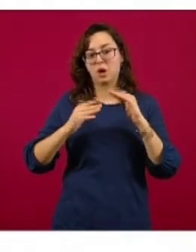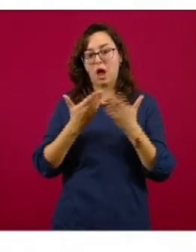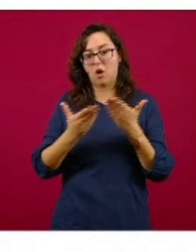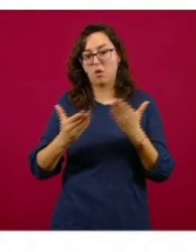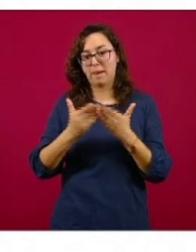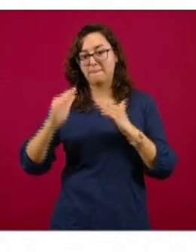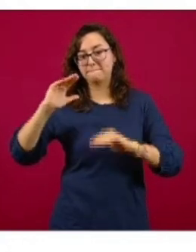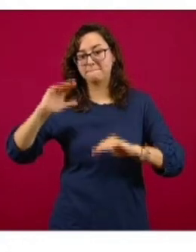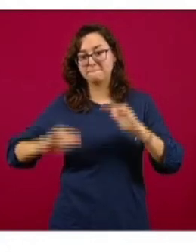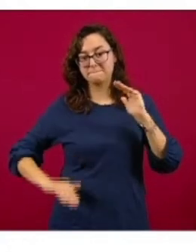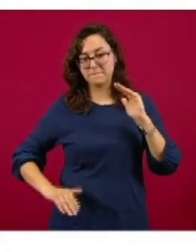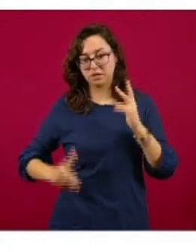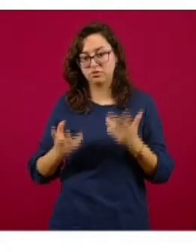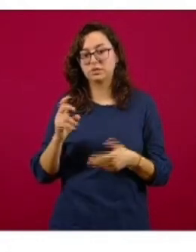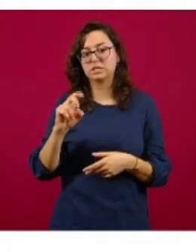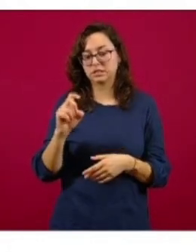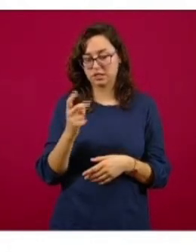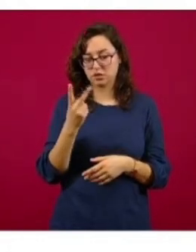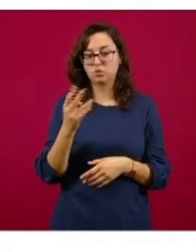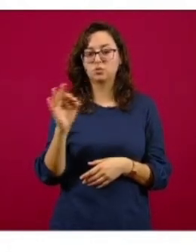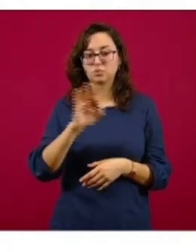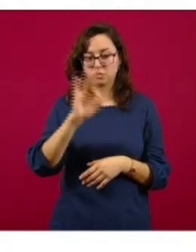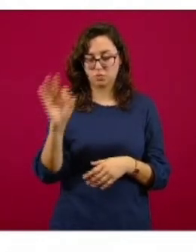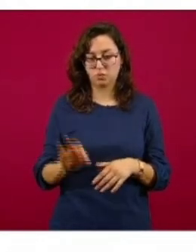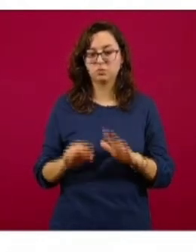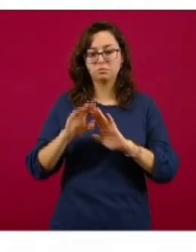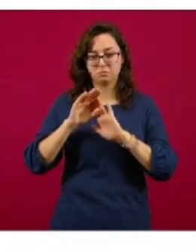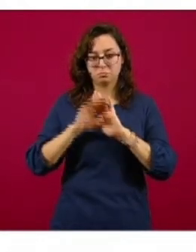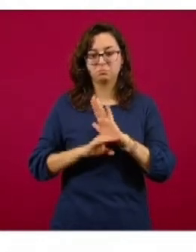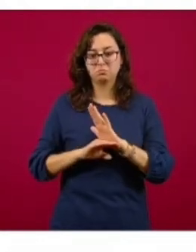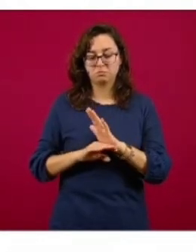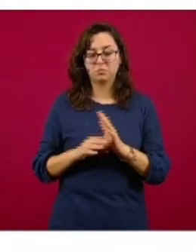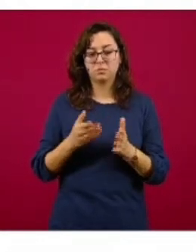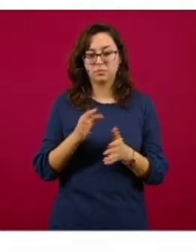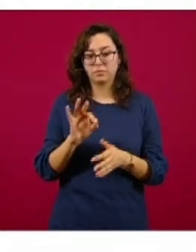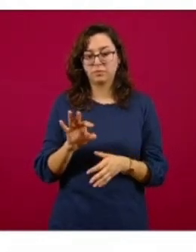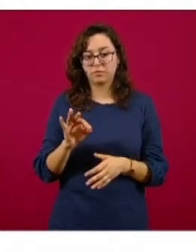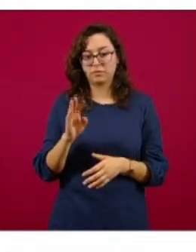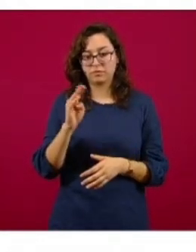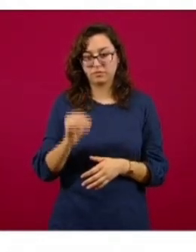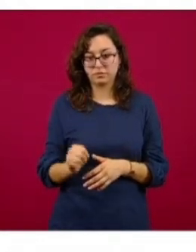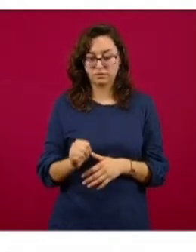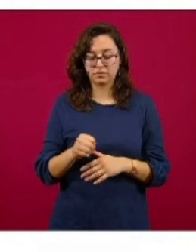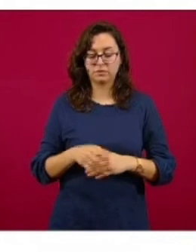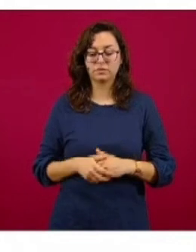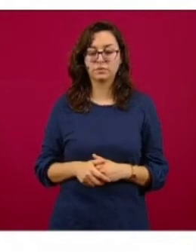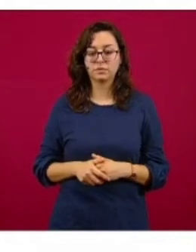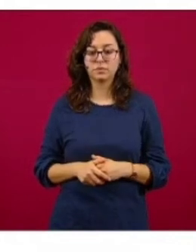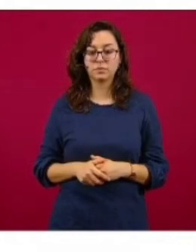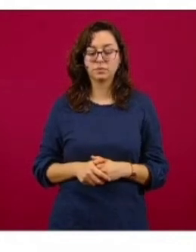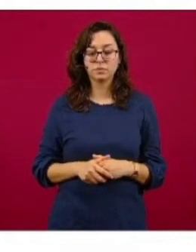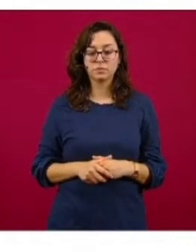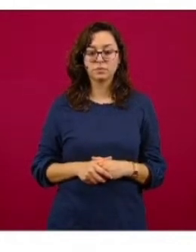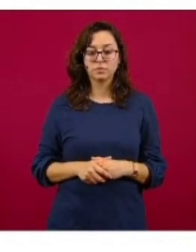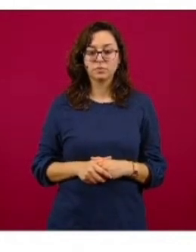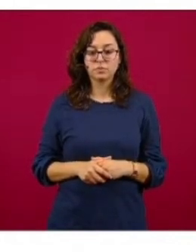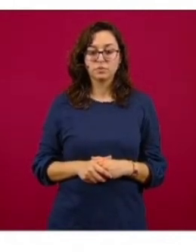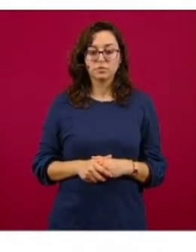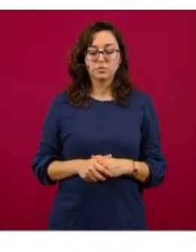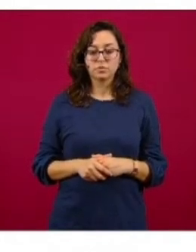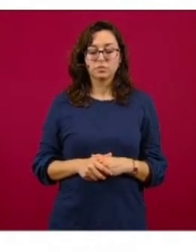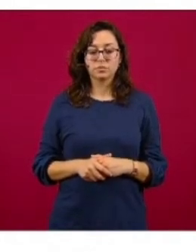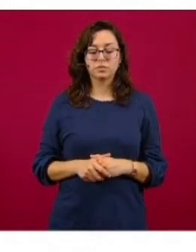32% para efecto de lo ocurrido en la semana 49 al corte del día de hoy. Y finalmente,